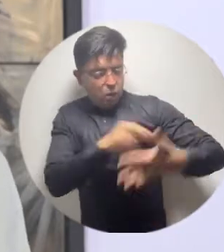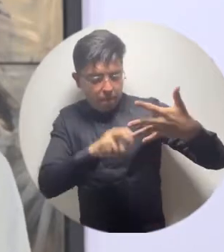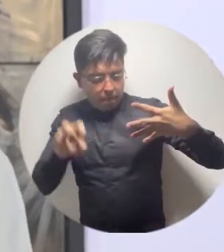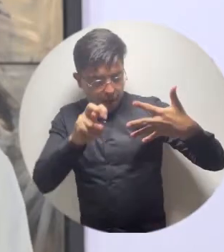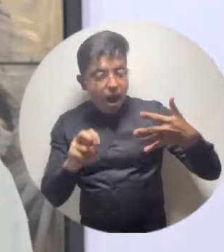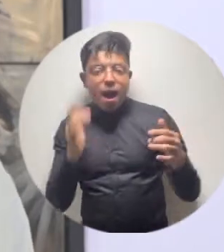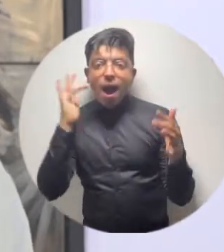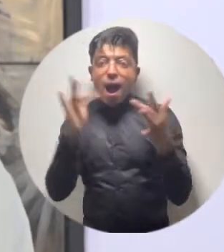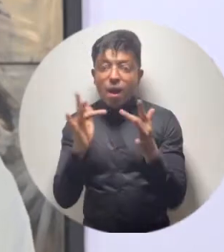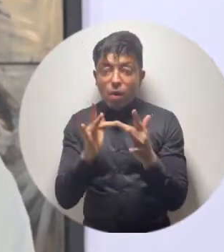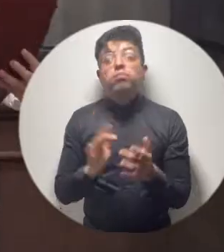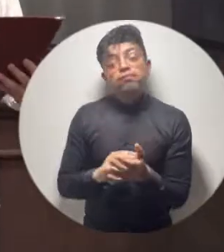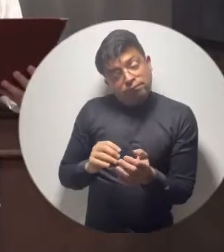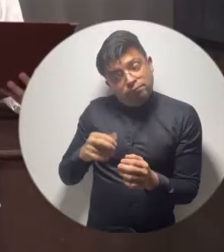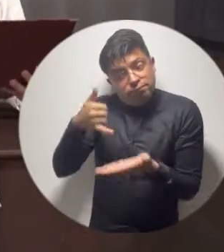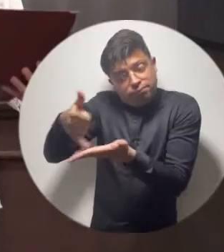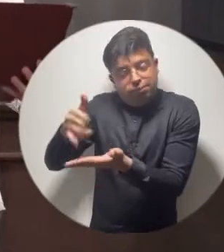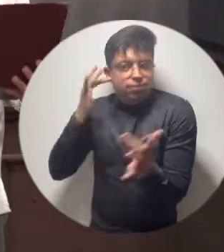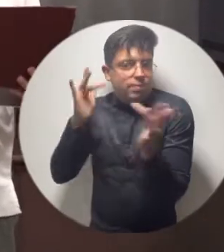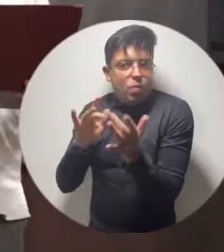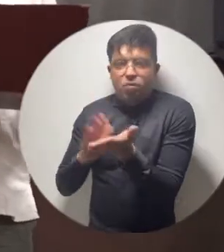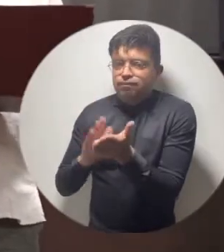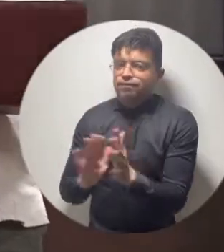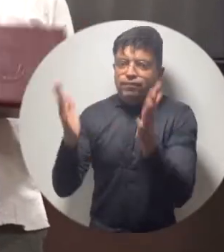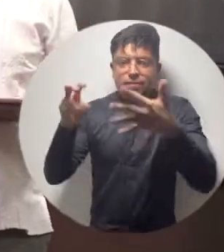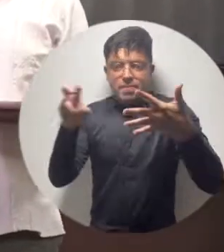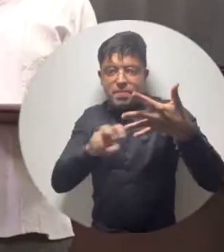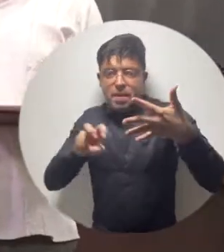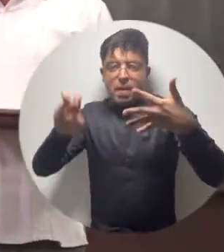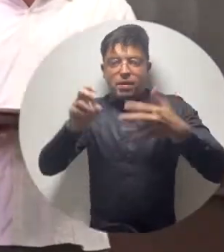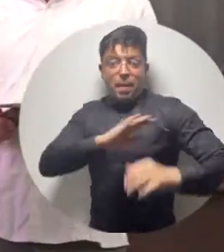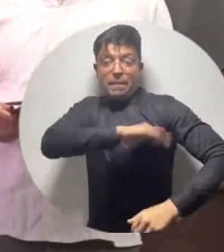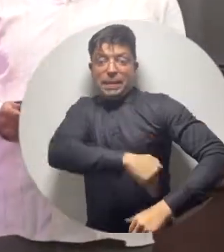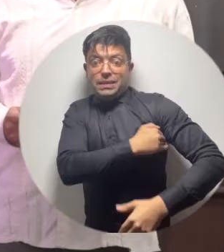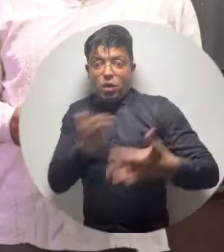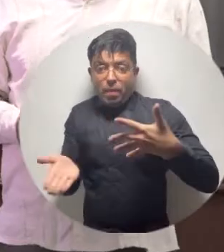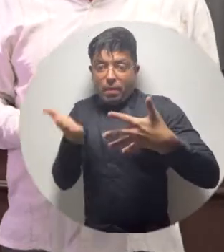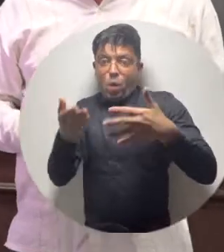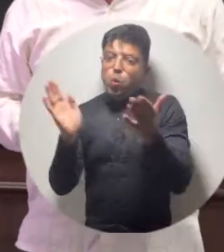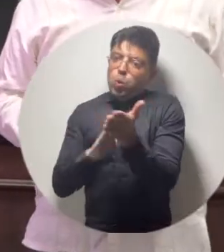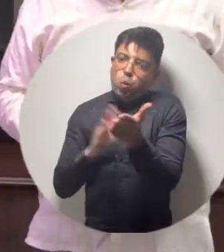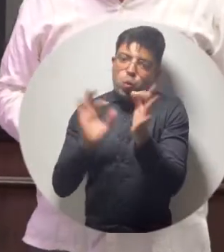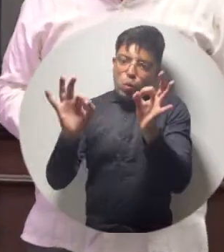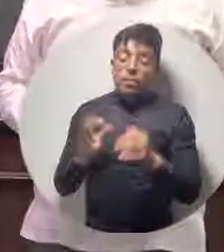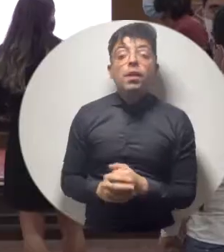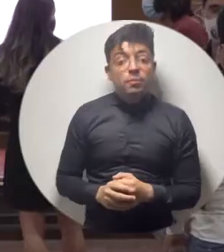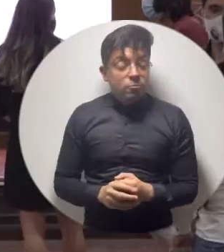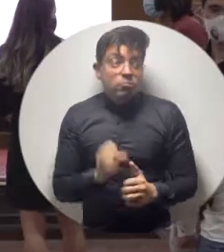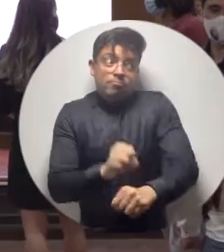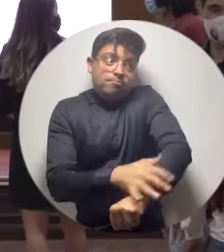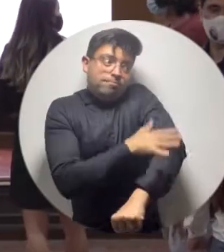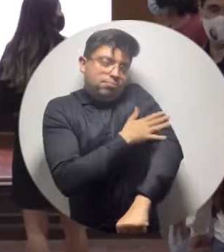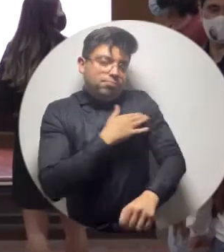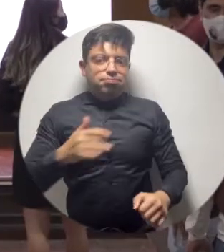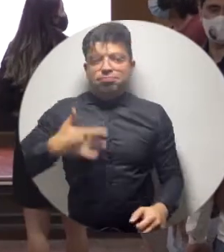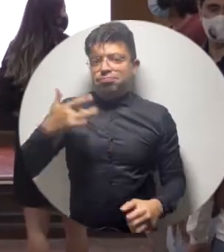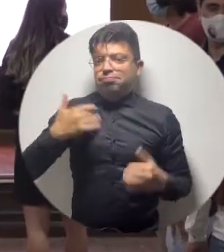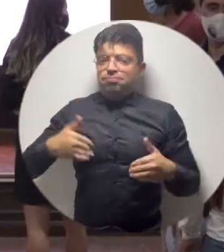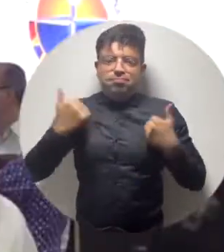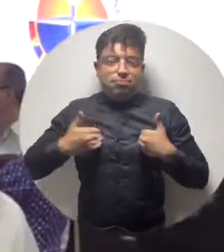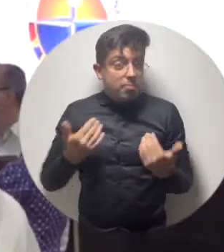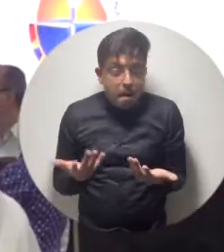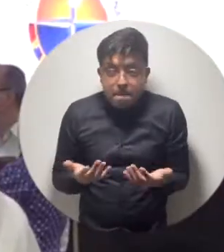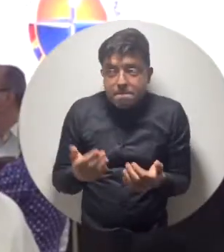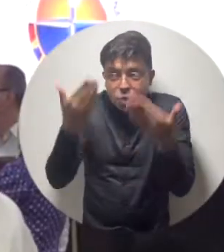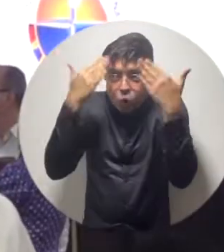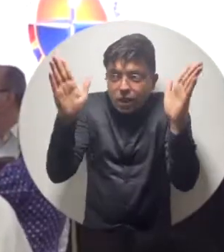y obviamente es más que merecido ese reconocimiento de ascenso. De verdad que me siento muy emocionado, pues no me lo esperaba.